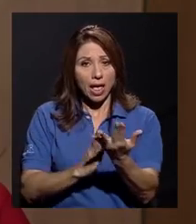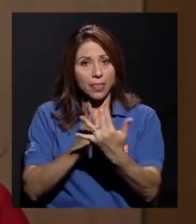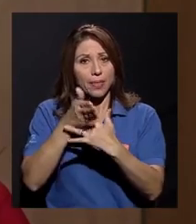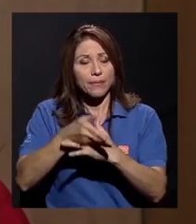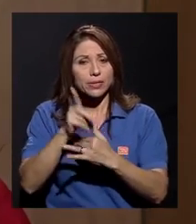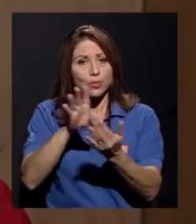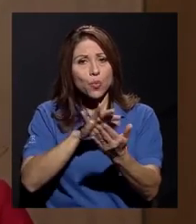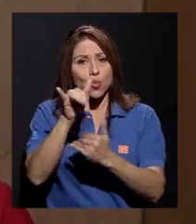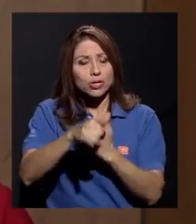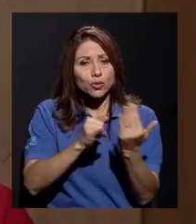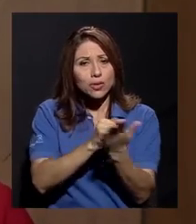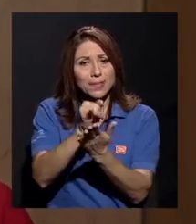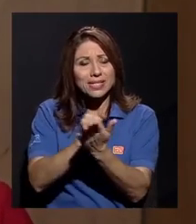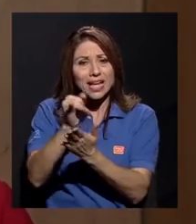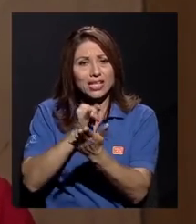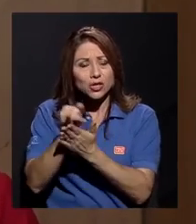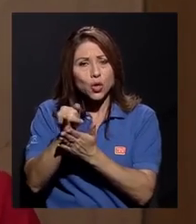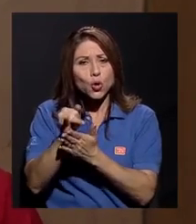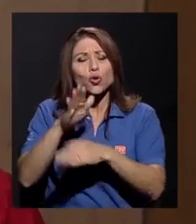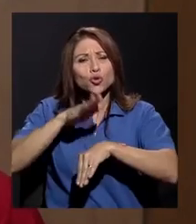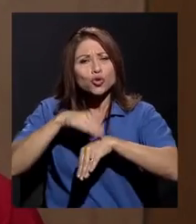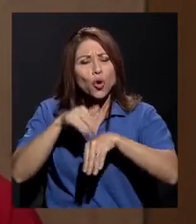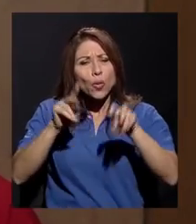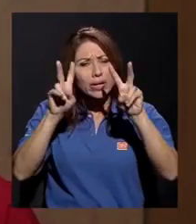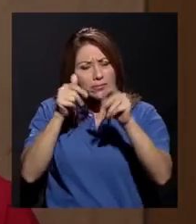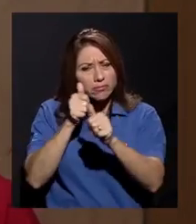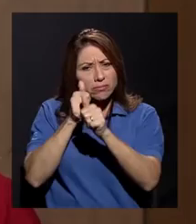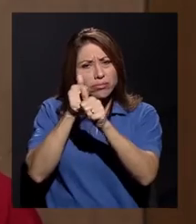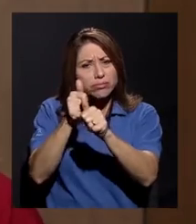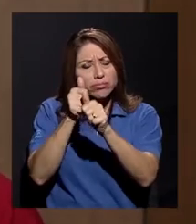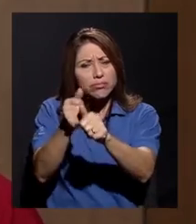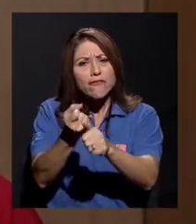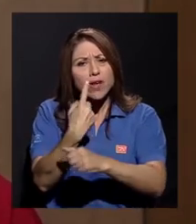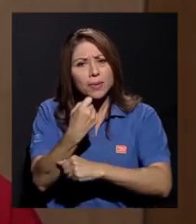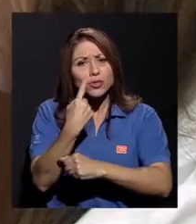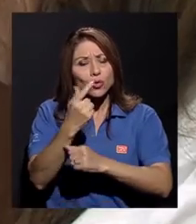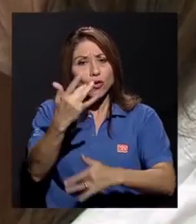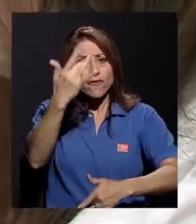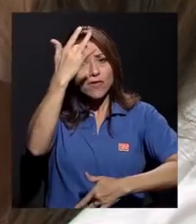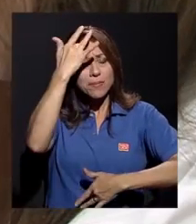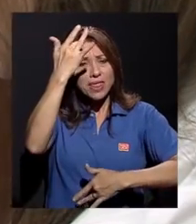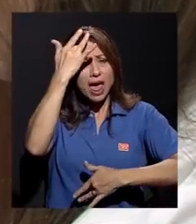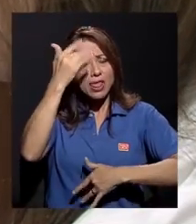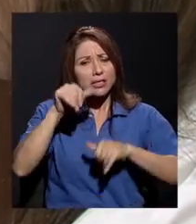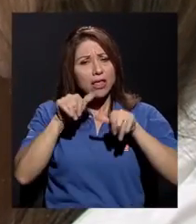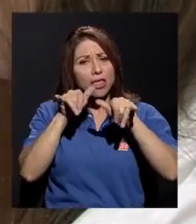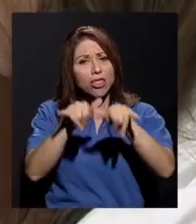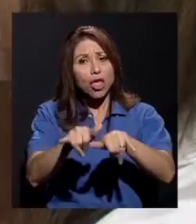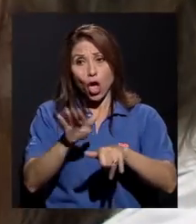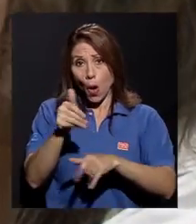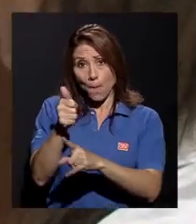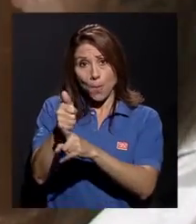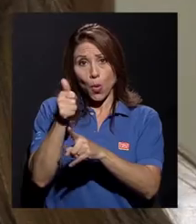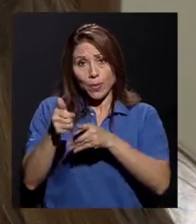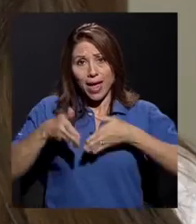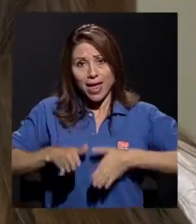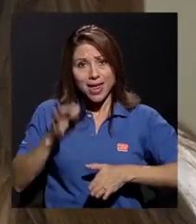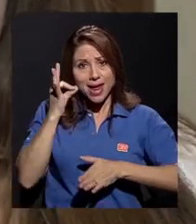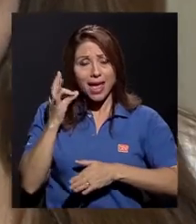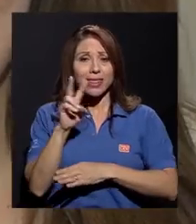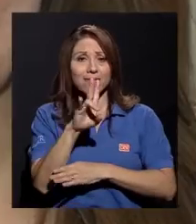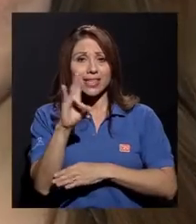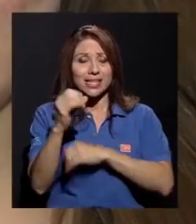proyecto de investigación sobre seguimiento farmacéutico en enfermedades crónicas, su propia hija de 27 años y estudiante